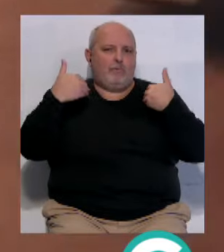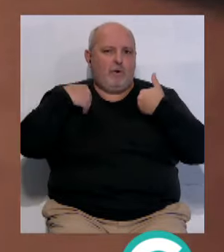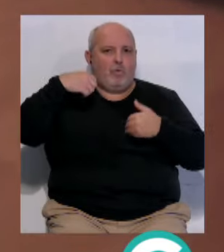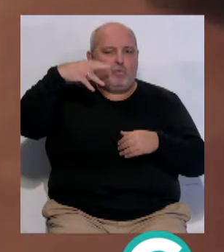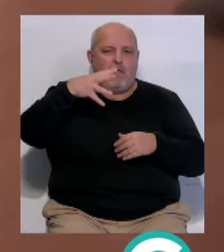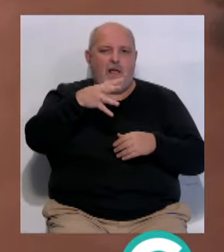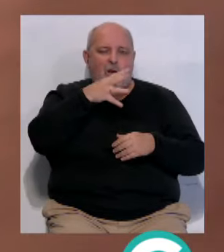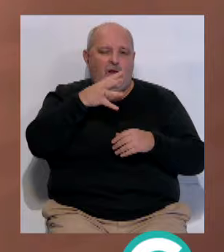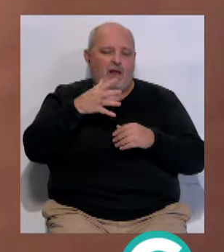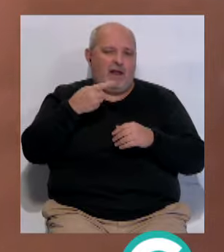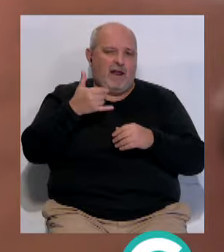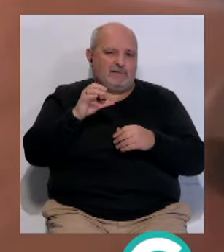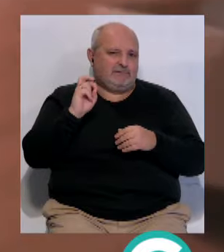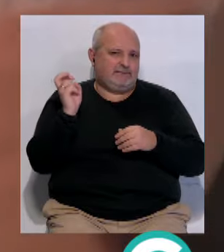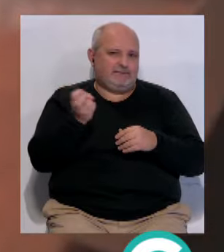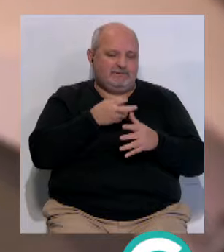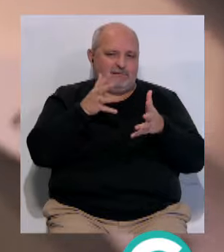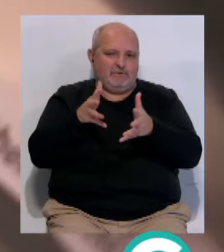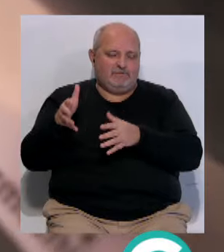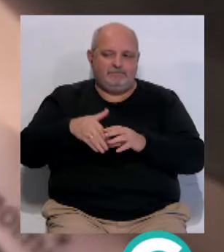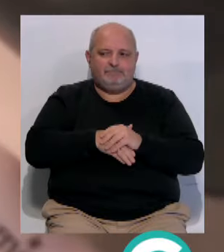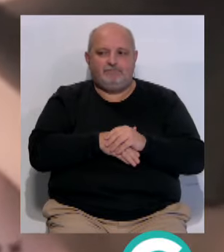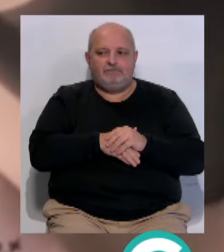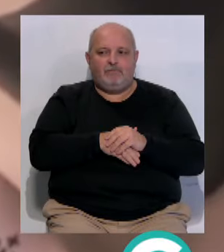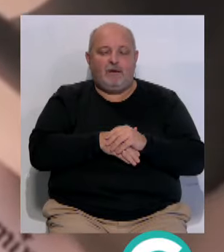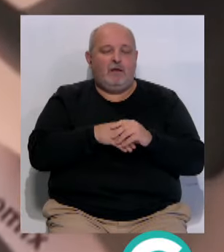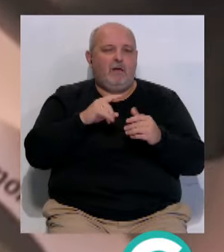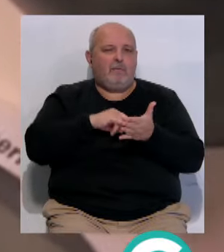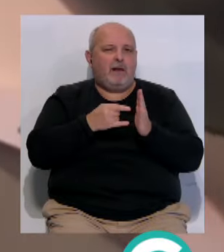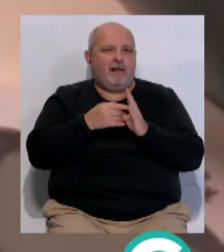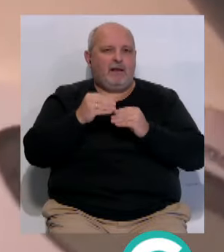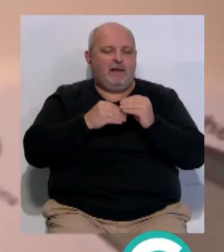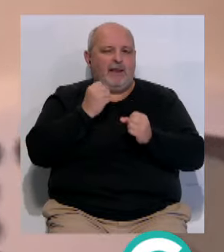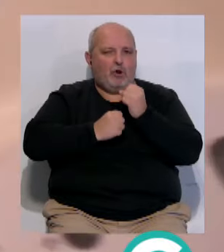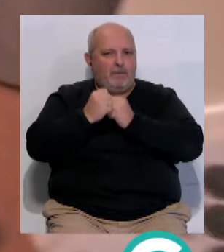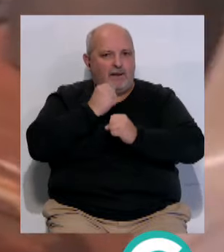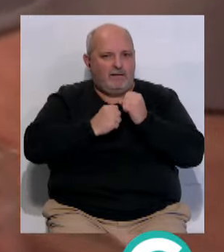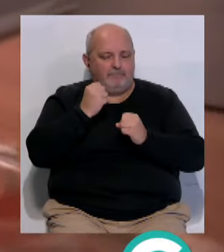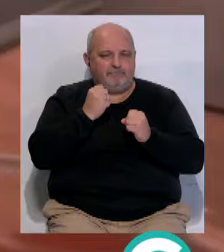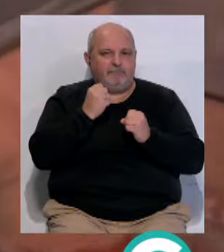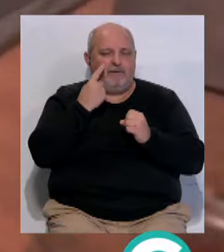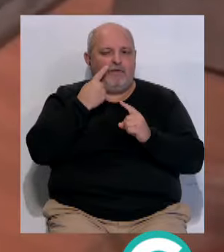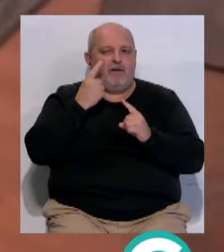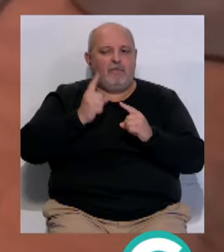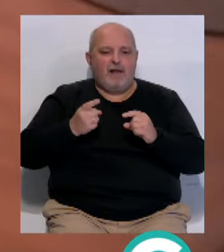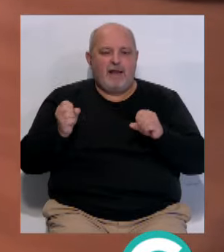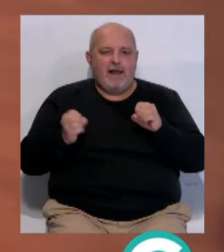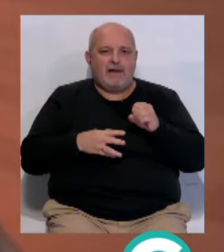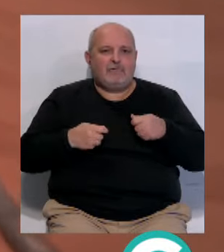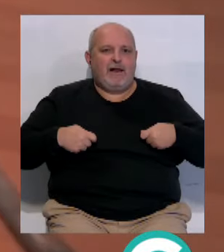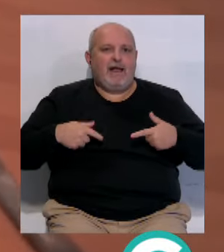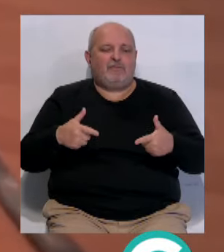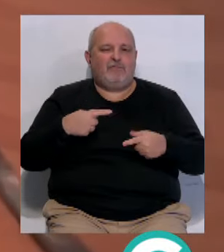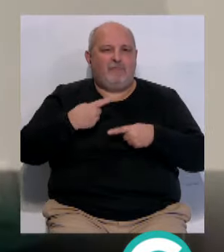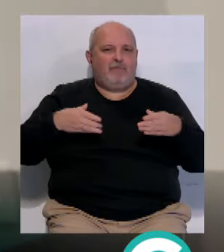luz, el agua y el gas... ...son otras de las recomendaciones. Realizar una planificación económica... ...y ver los ingresos y gastos que tenemos